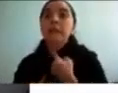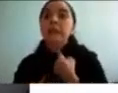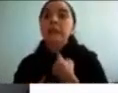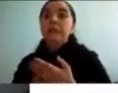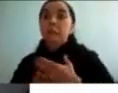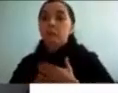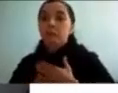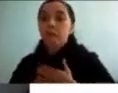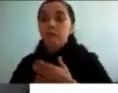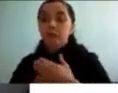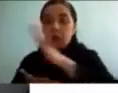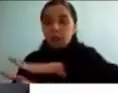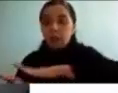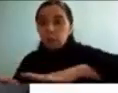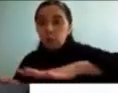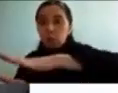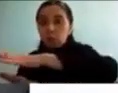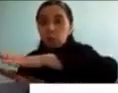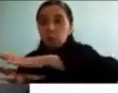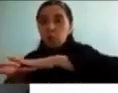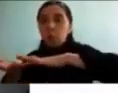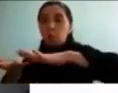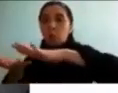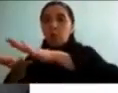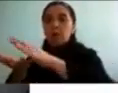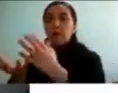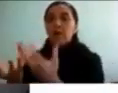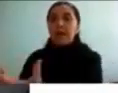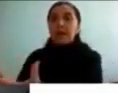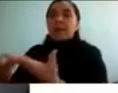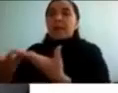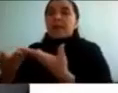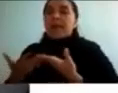situaciones altamente gratificantes